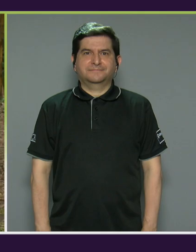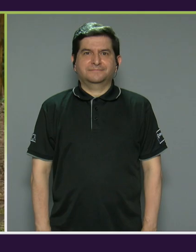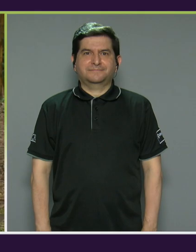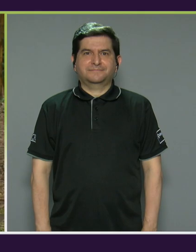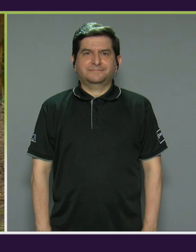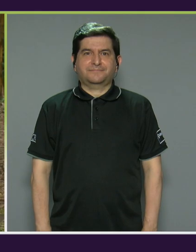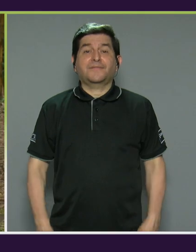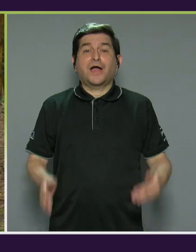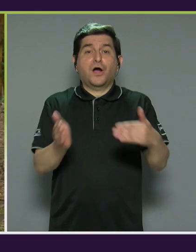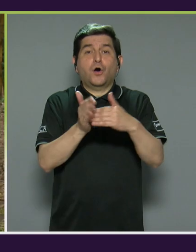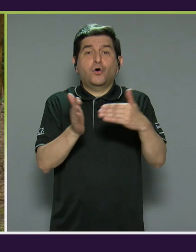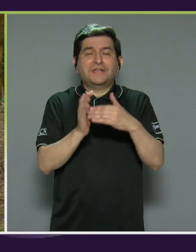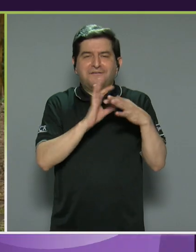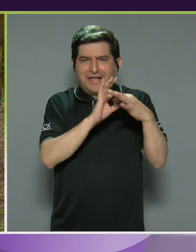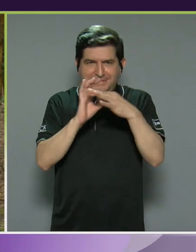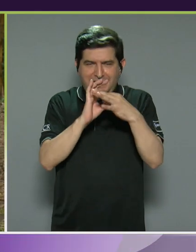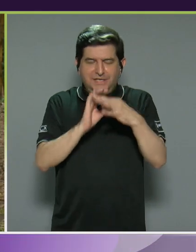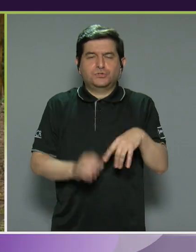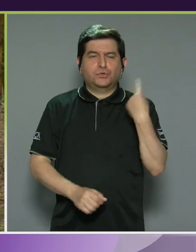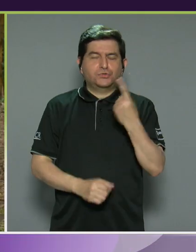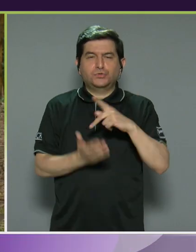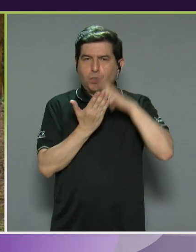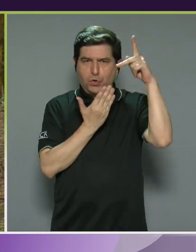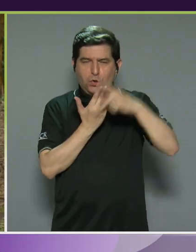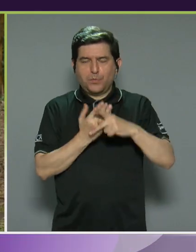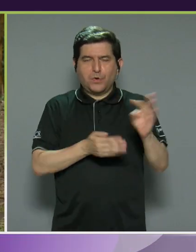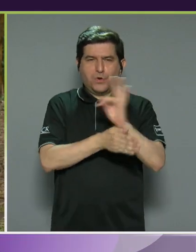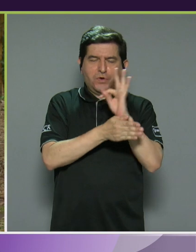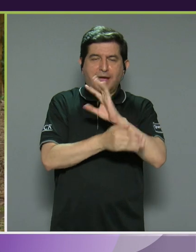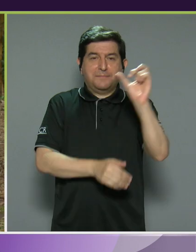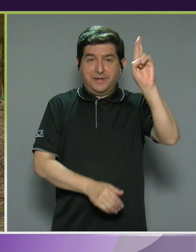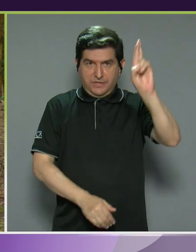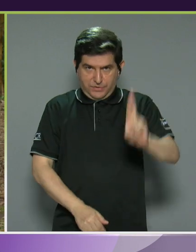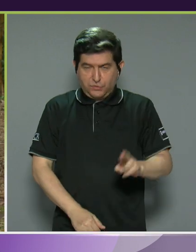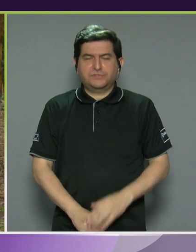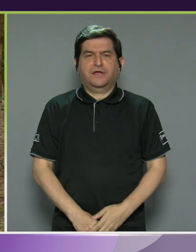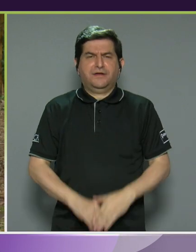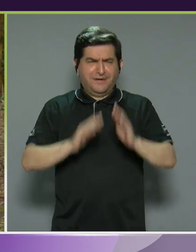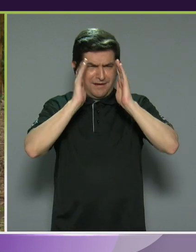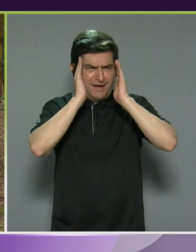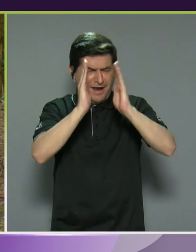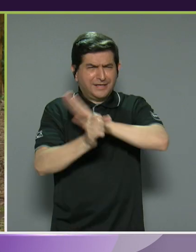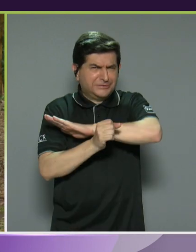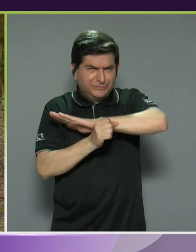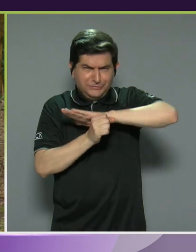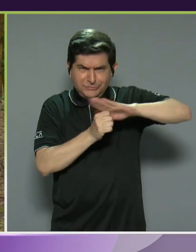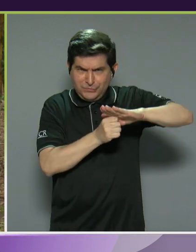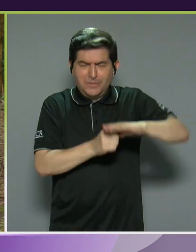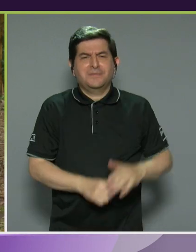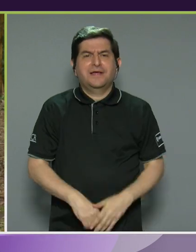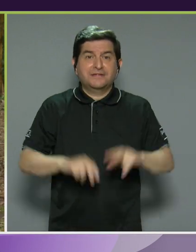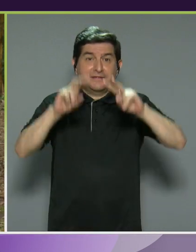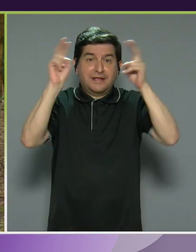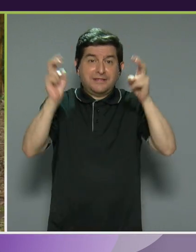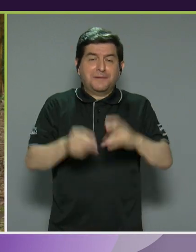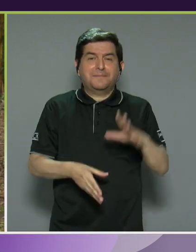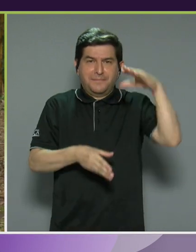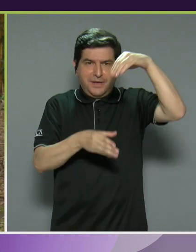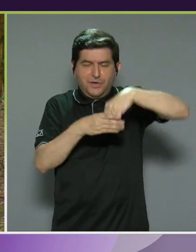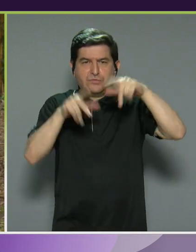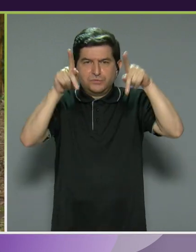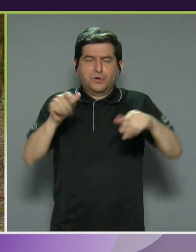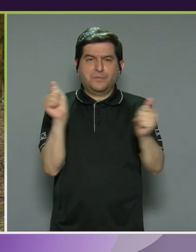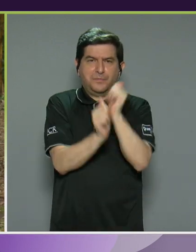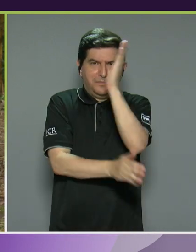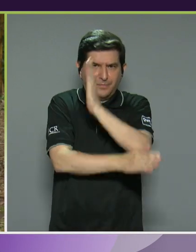Estamos de vuelta en Nexos, somos el único programa de televisión en Costa Rica que se dedica de lleno al tema de la inclusión de las